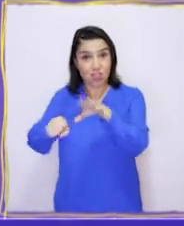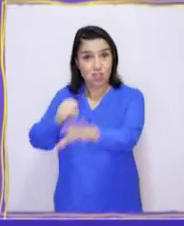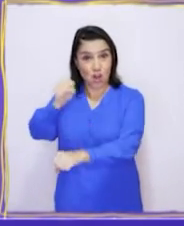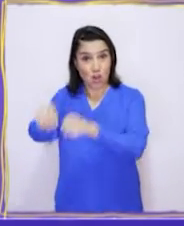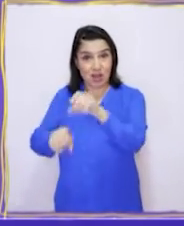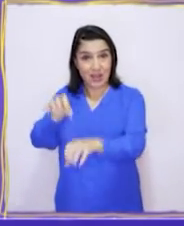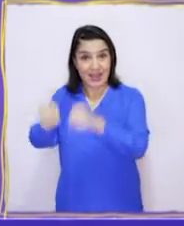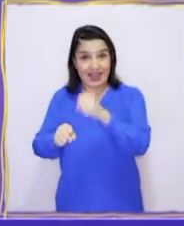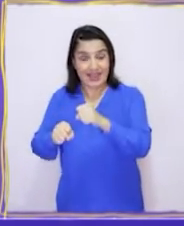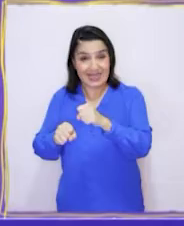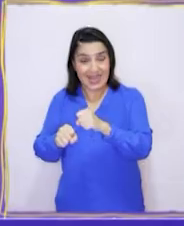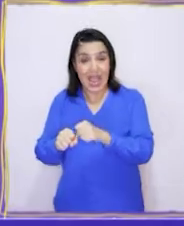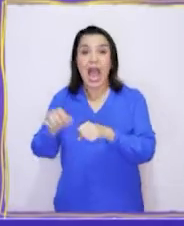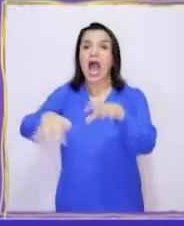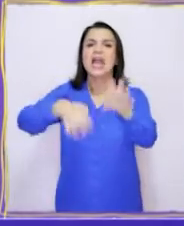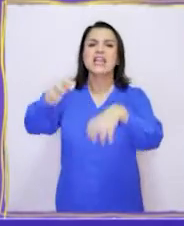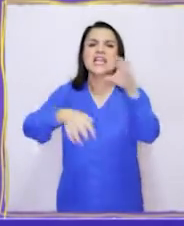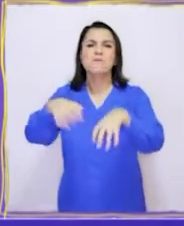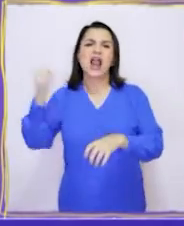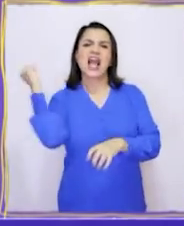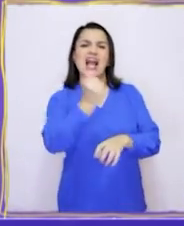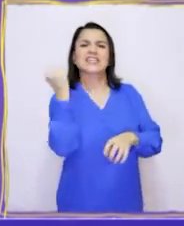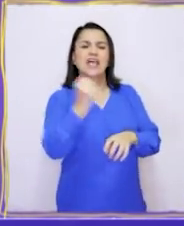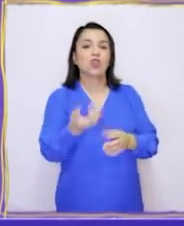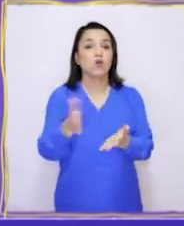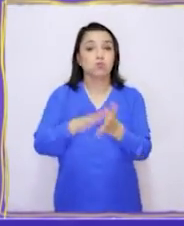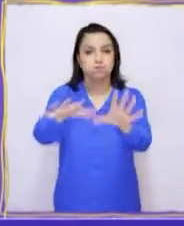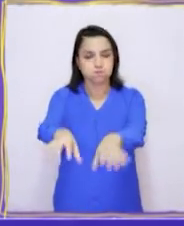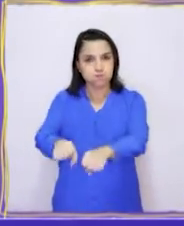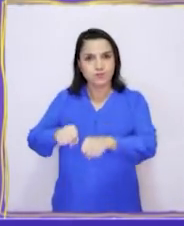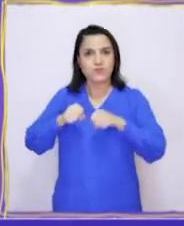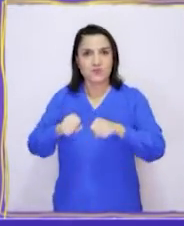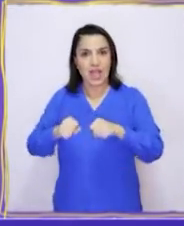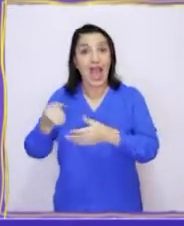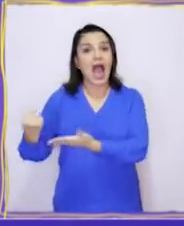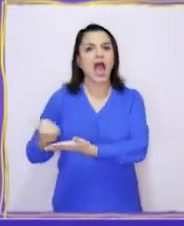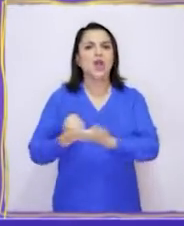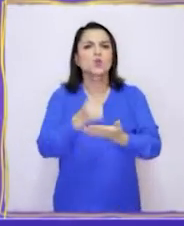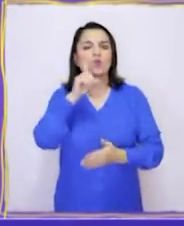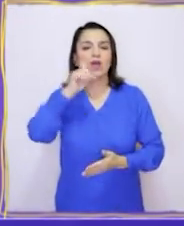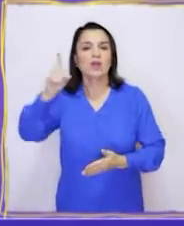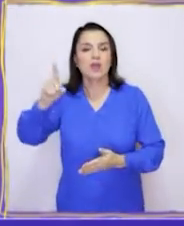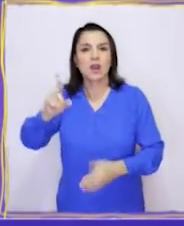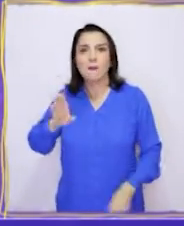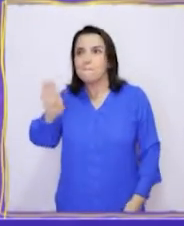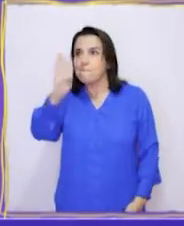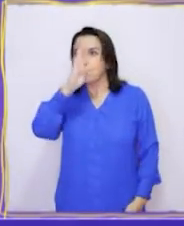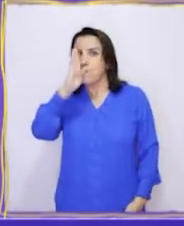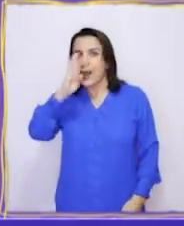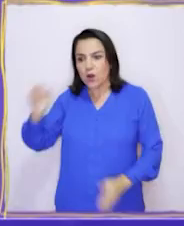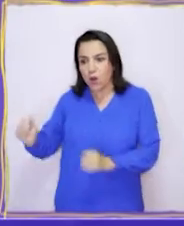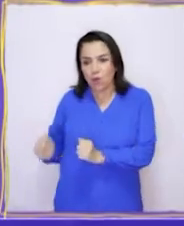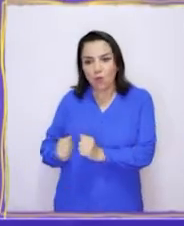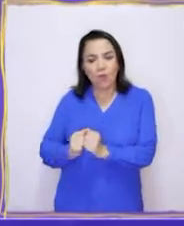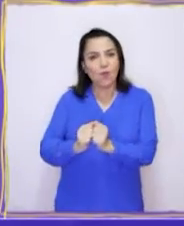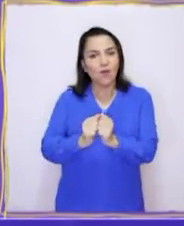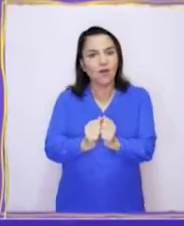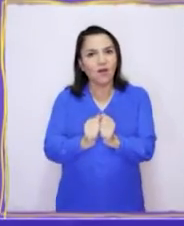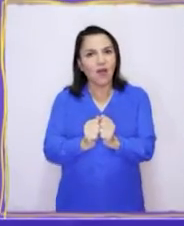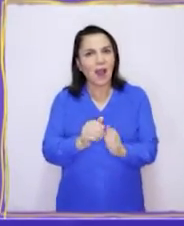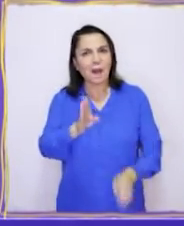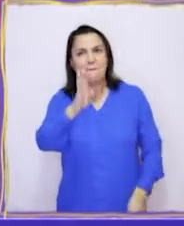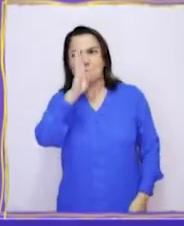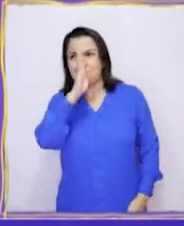recolectores y cazadores. En esta última labor recibían ayuda de los perros foguinos, que son